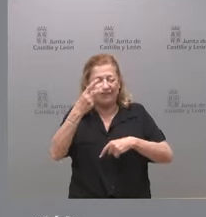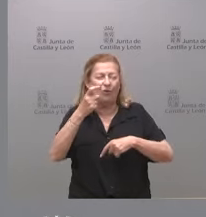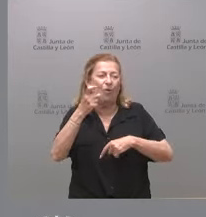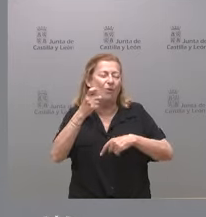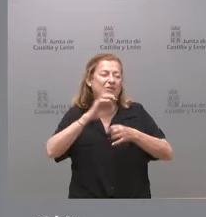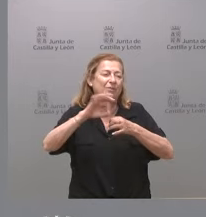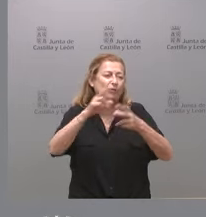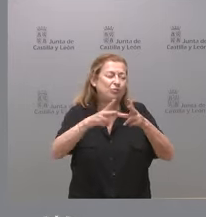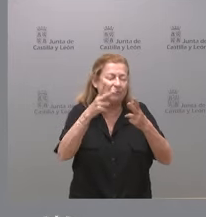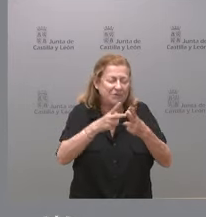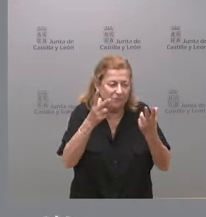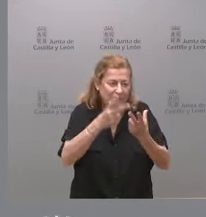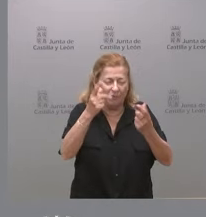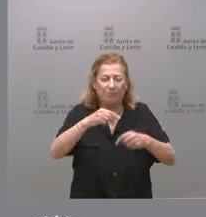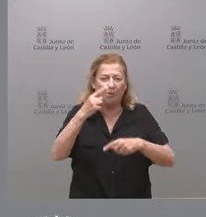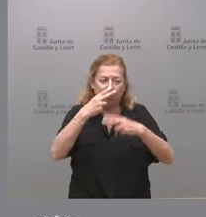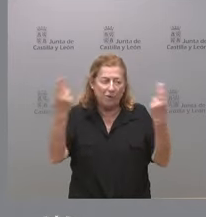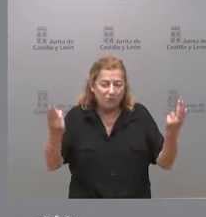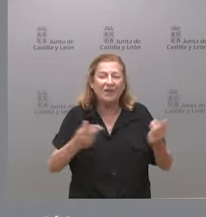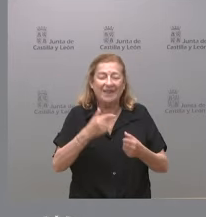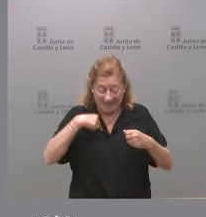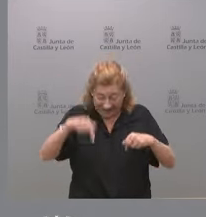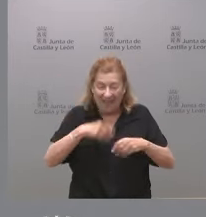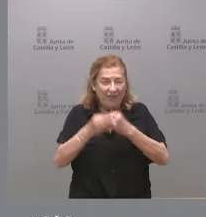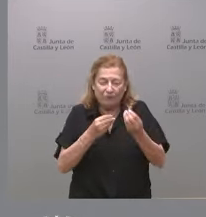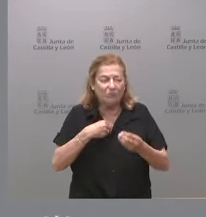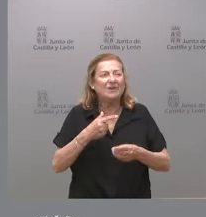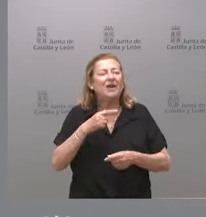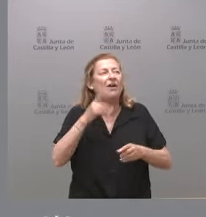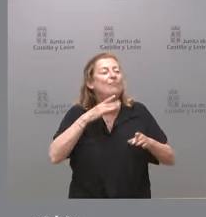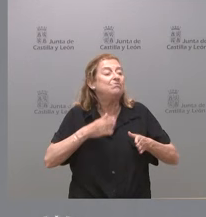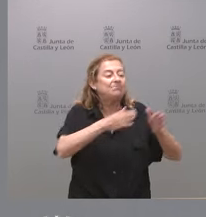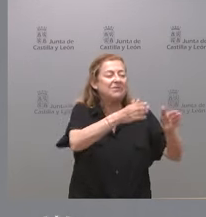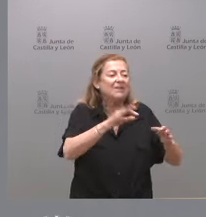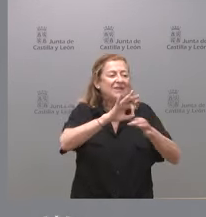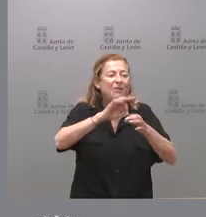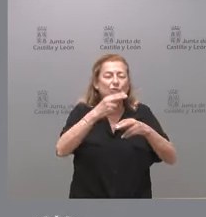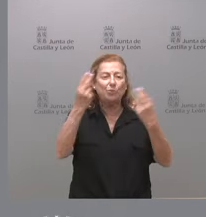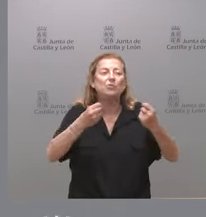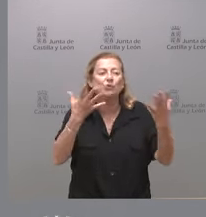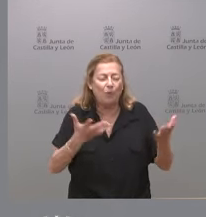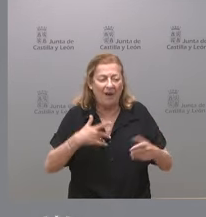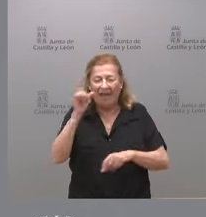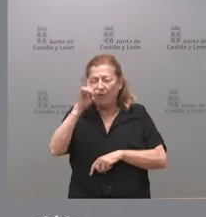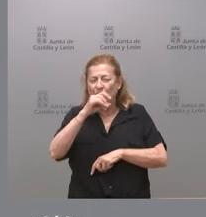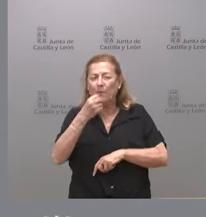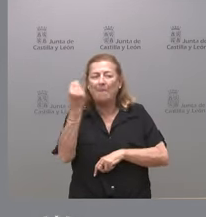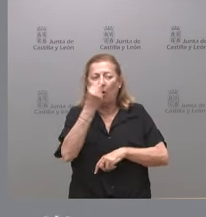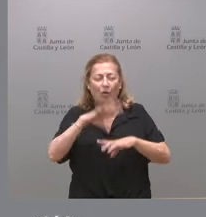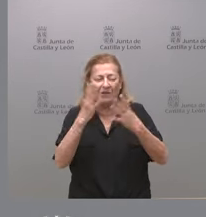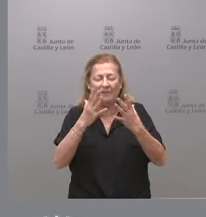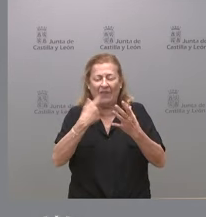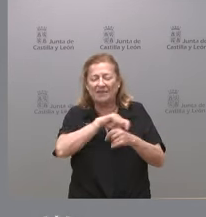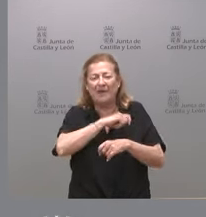es lo que hacemos en nuestra comunidad autónoma cómo tener los mejores servicios públicos cómo tener la mejor educación de España cómo tener el mejor